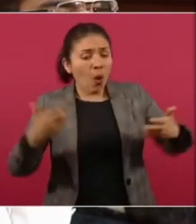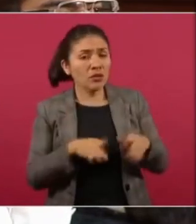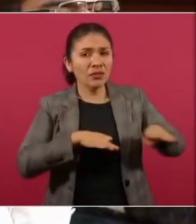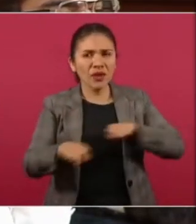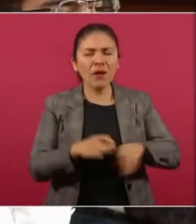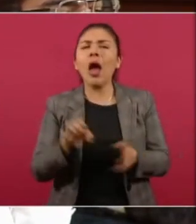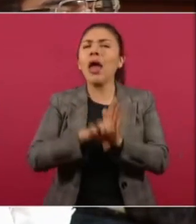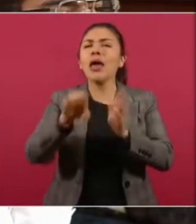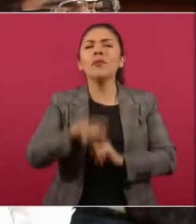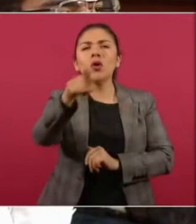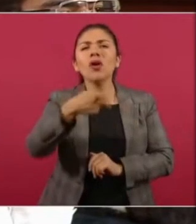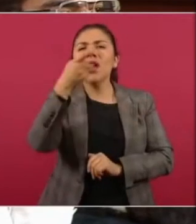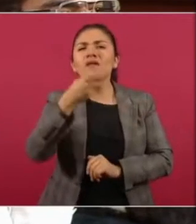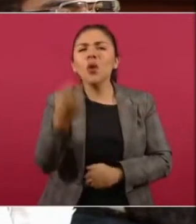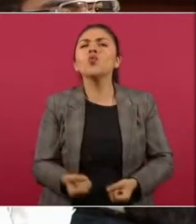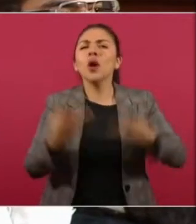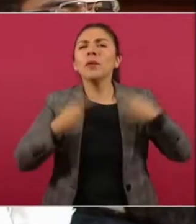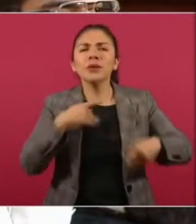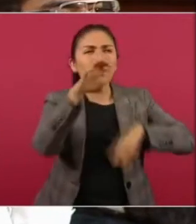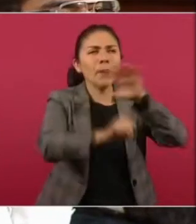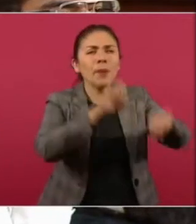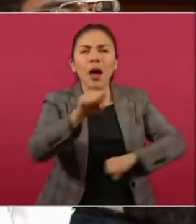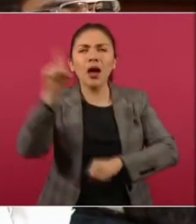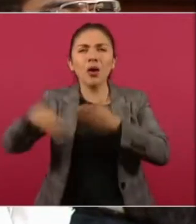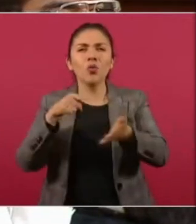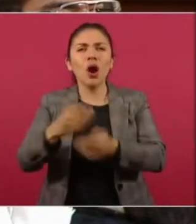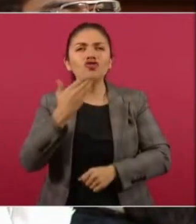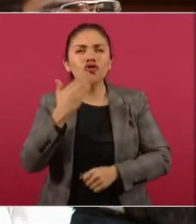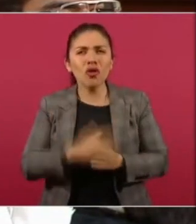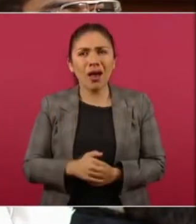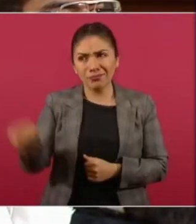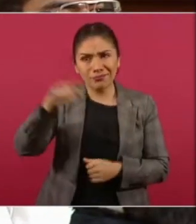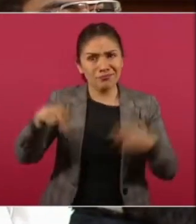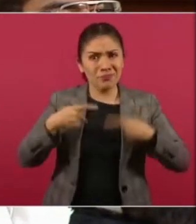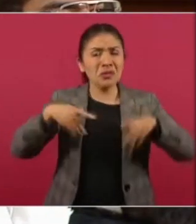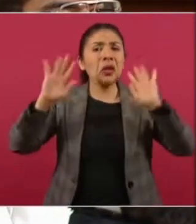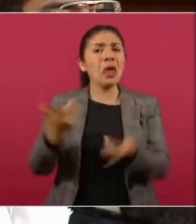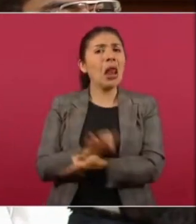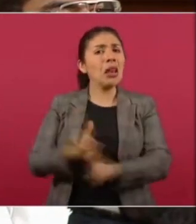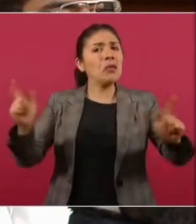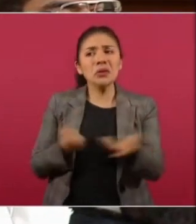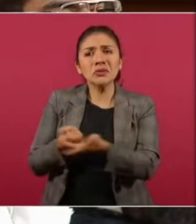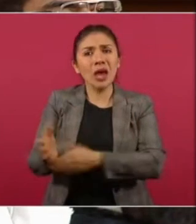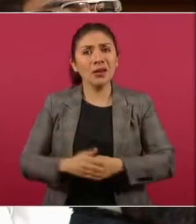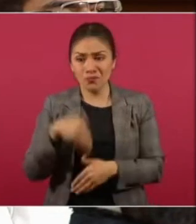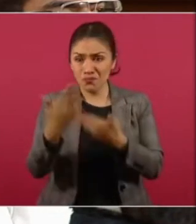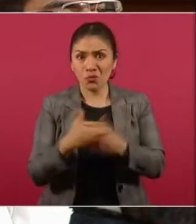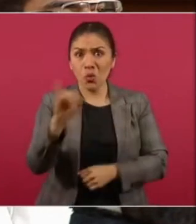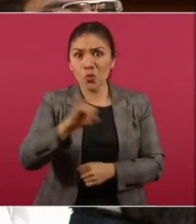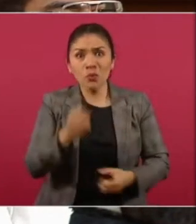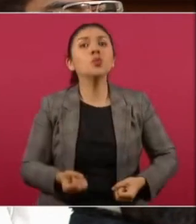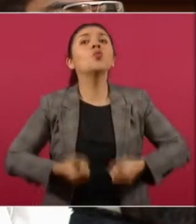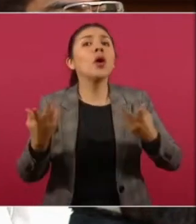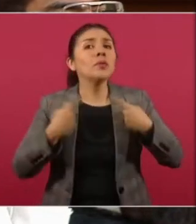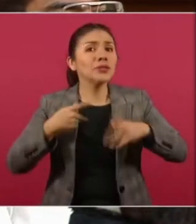Por ejemplo, detuvieron a… No sé cuántos mencionó ahora de Sonora. ¿Cuántos de esos ya están fuera? El próximo jueves va a decir cuántos ya